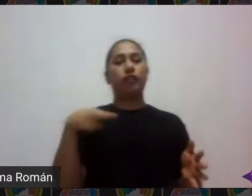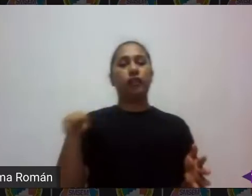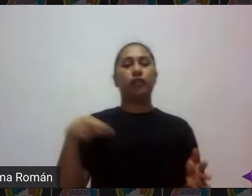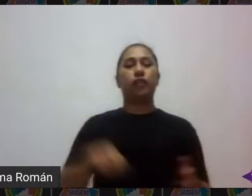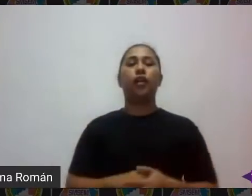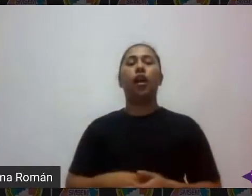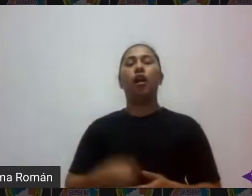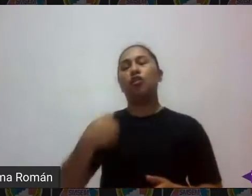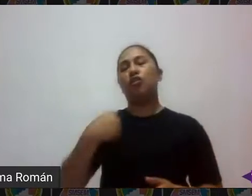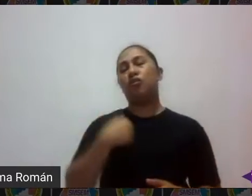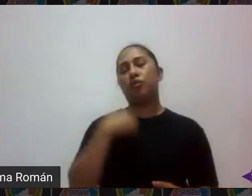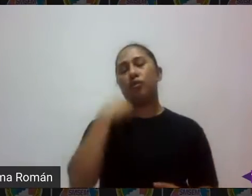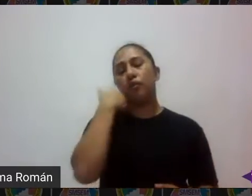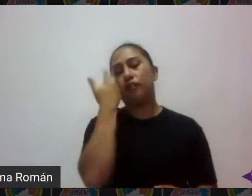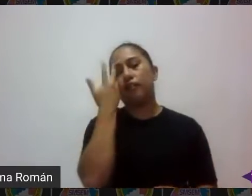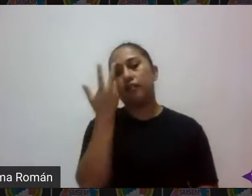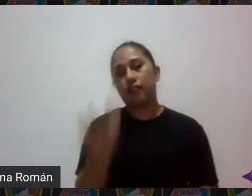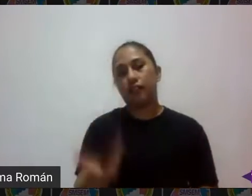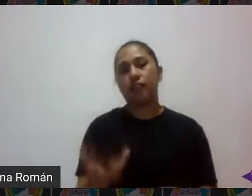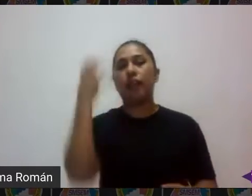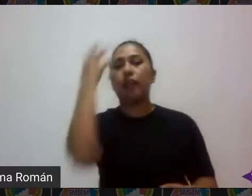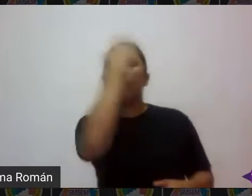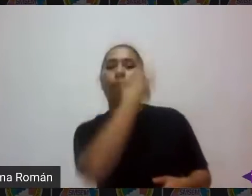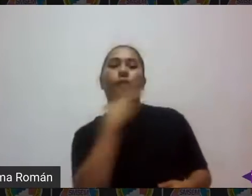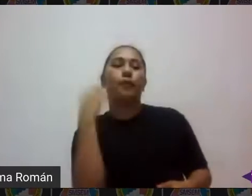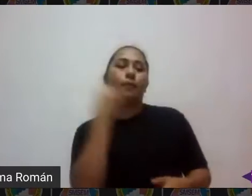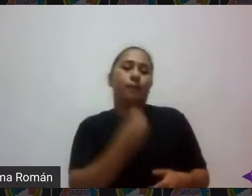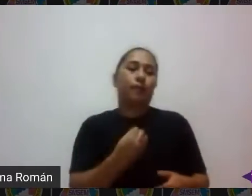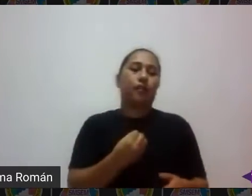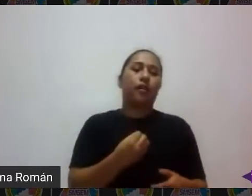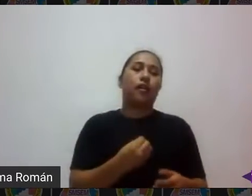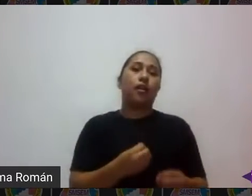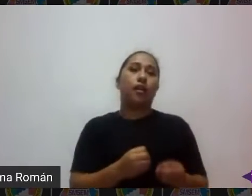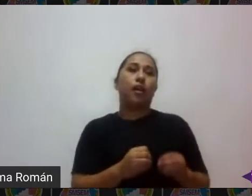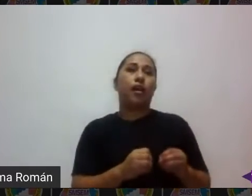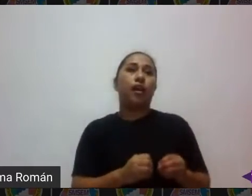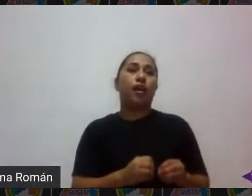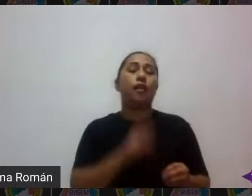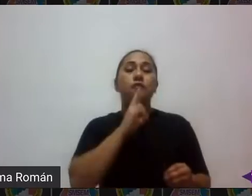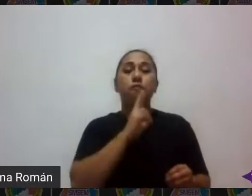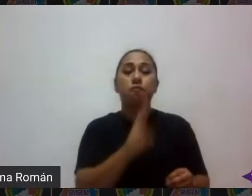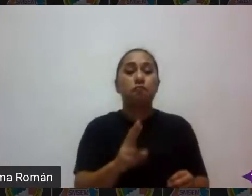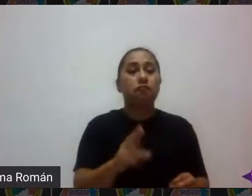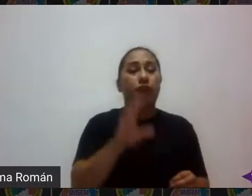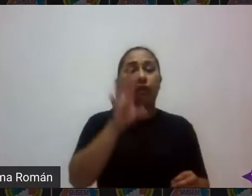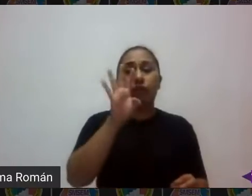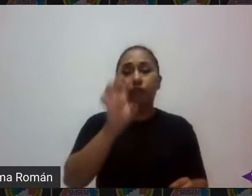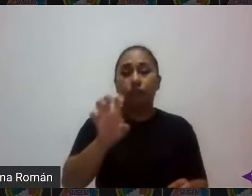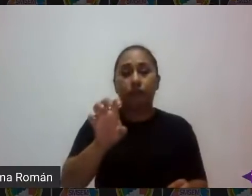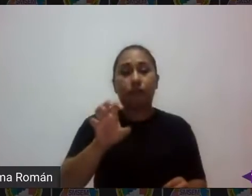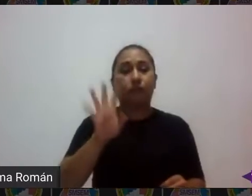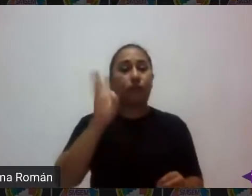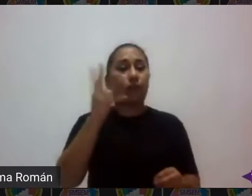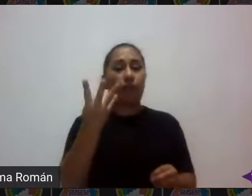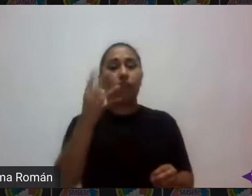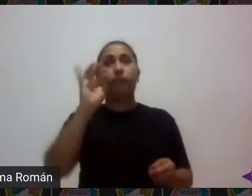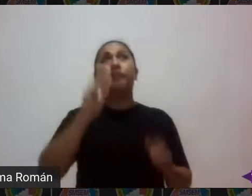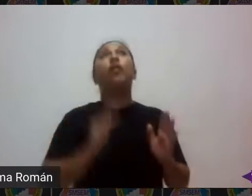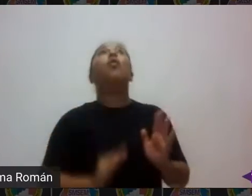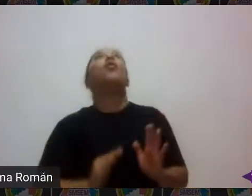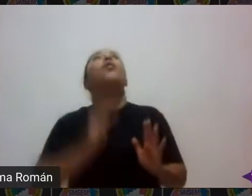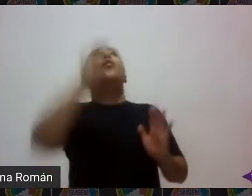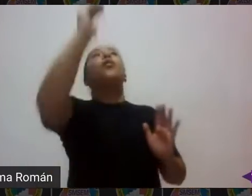prefiero maestros maestras que mi examen saquen 4 porque ese 4 cuando llegue arriba